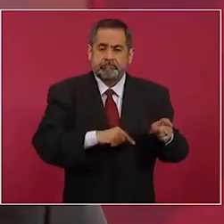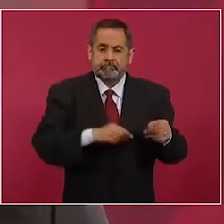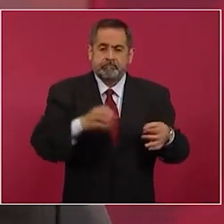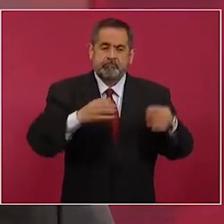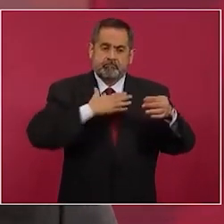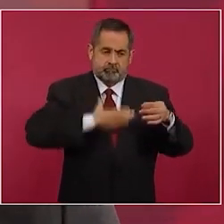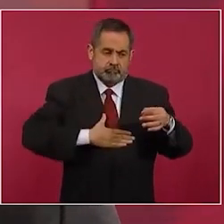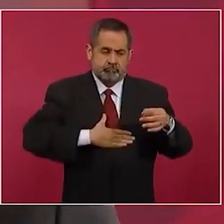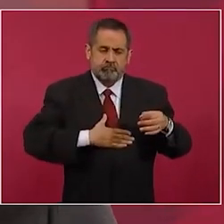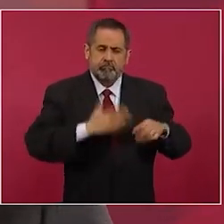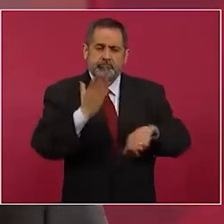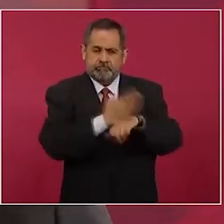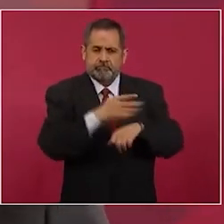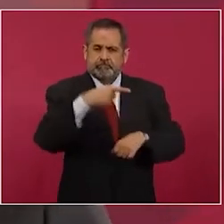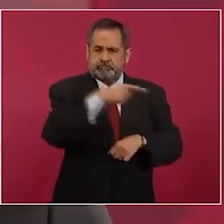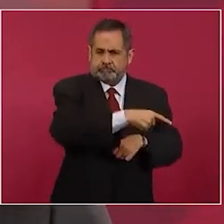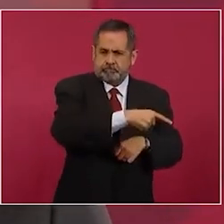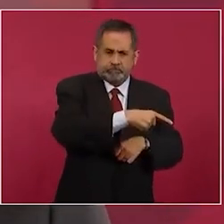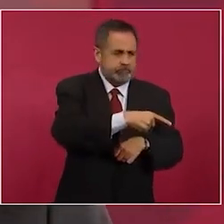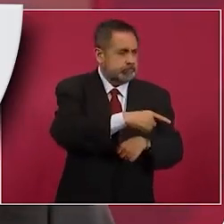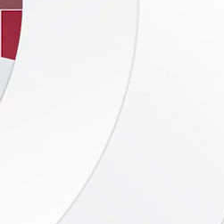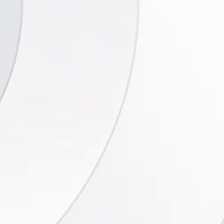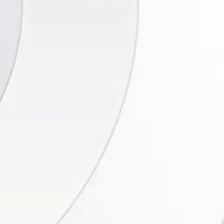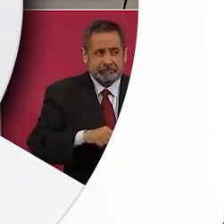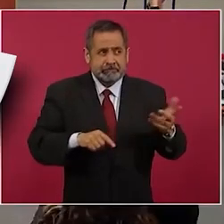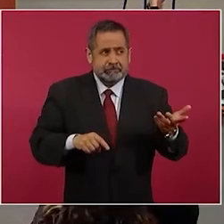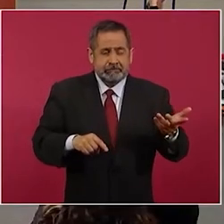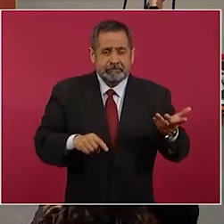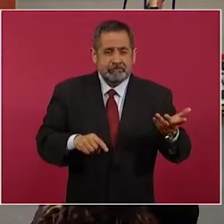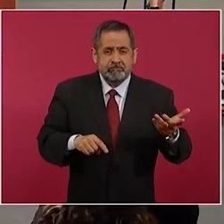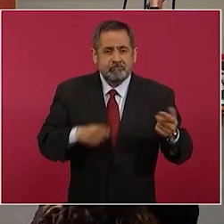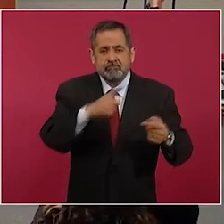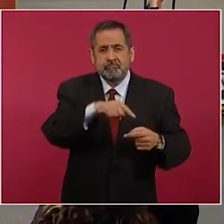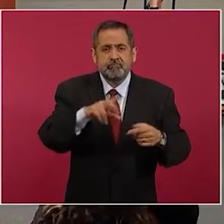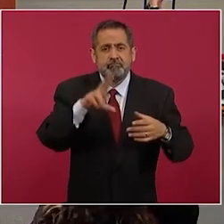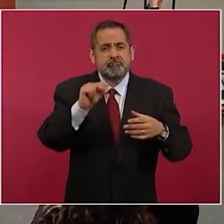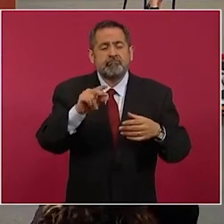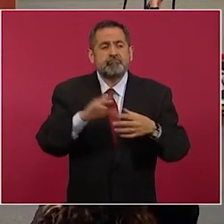haga justicia o que se castigue a los responsables No